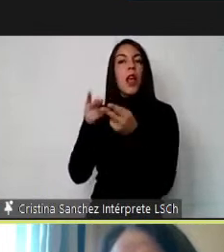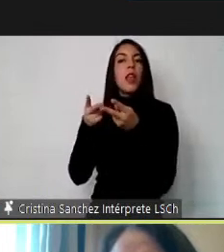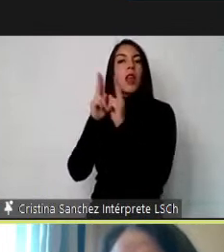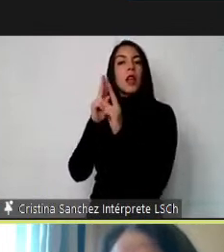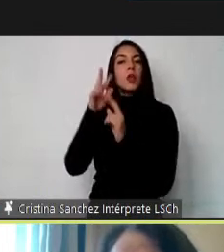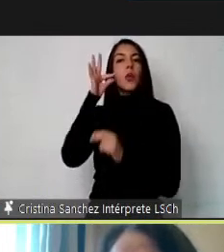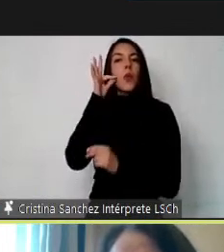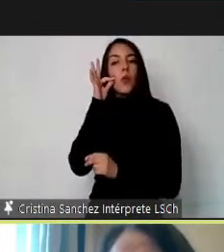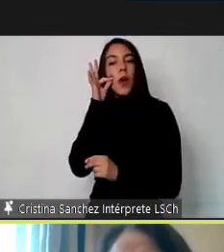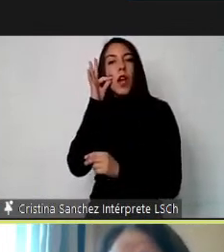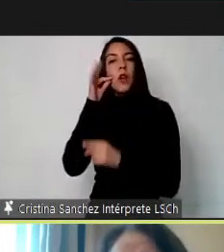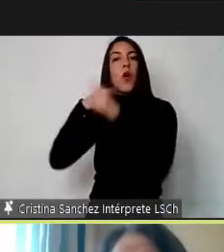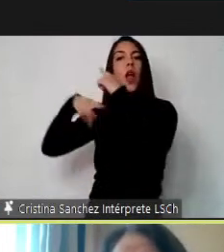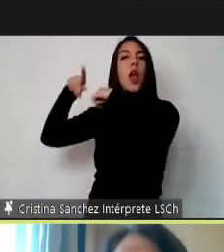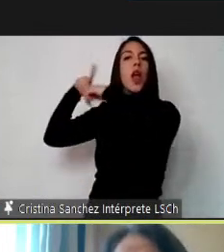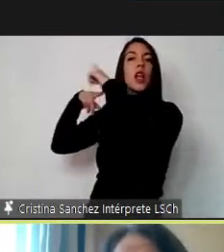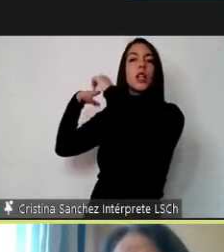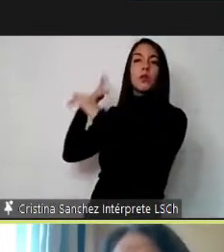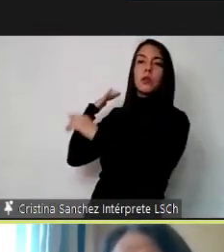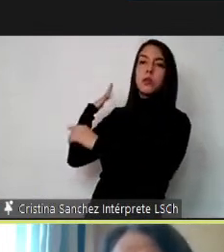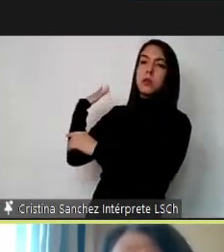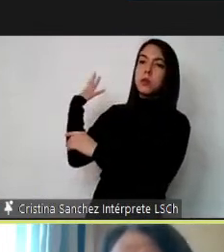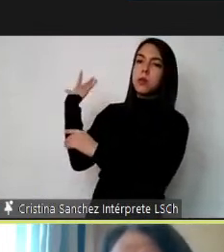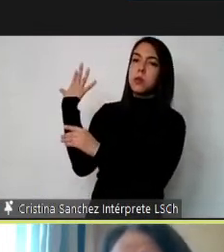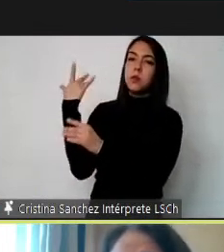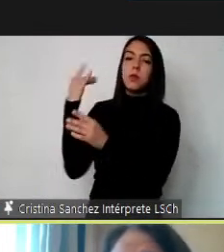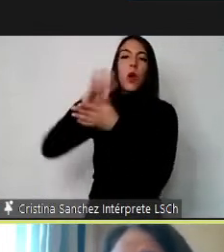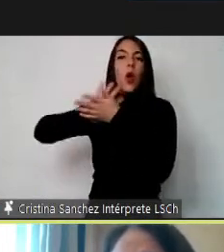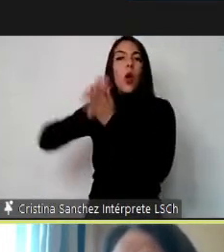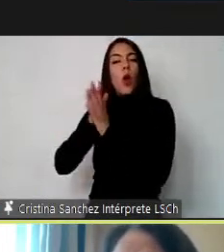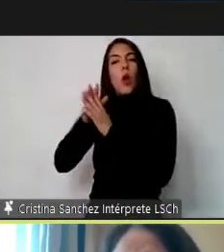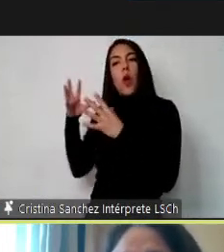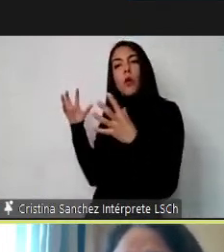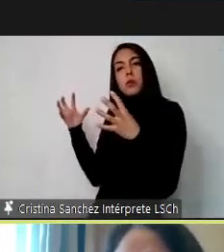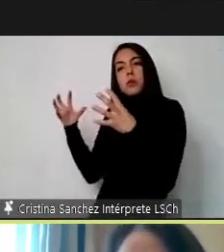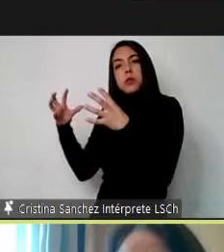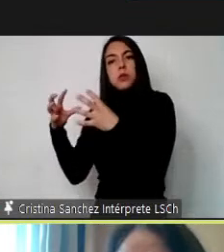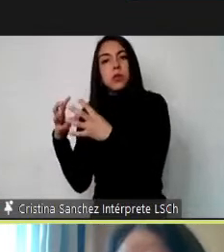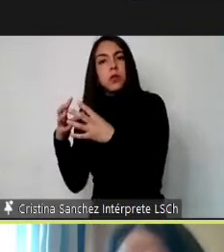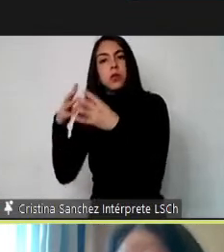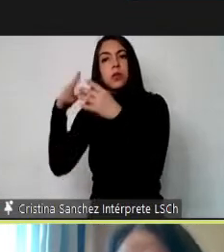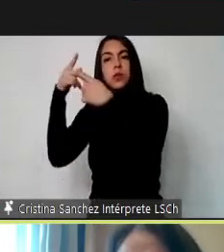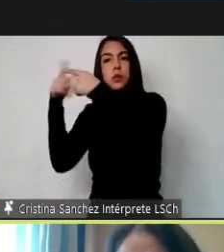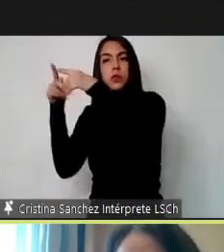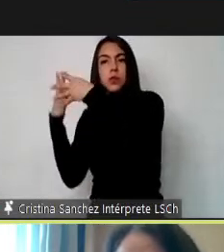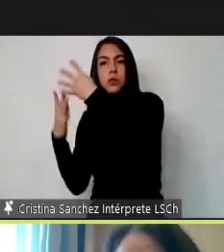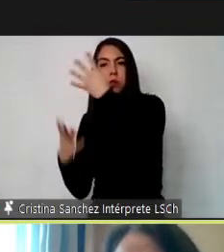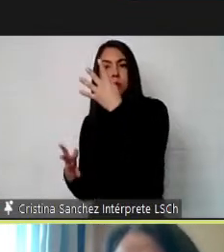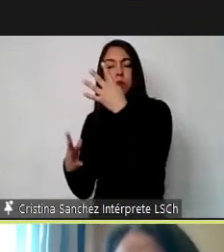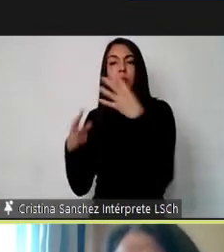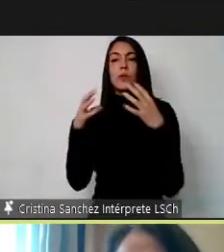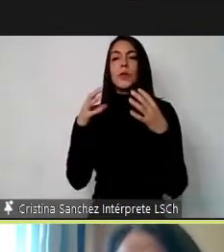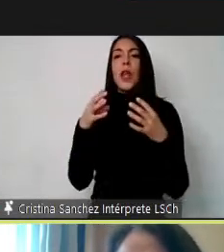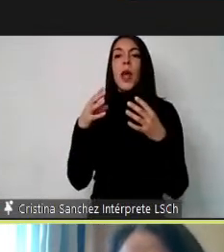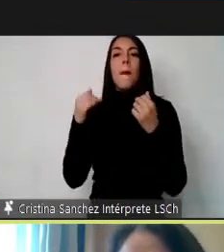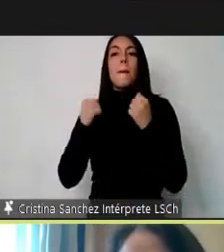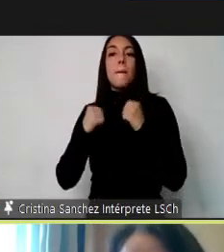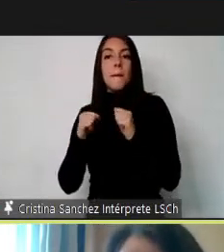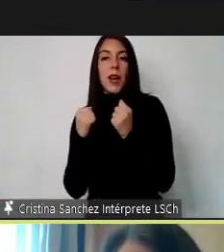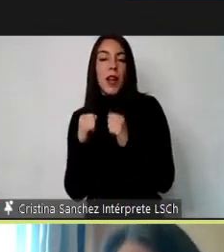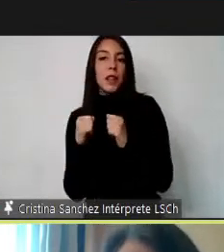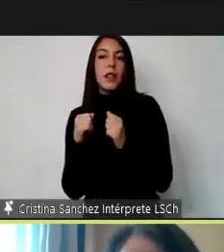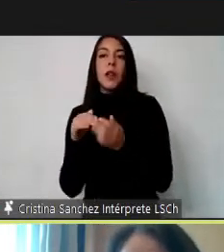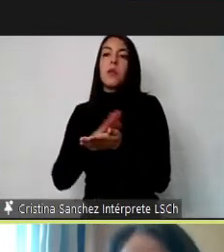históricos, es decir, todo el conjunto multidimensional de prácticas condicionadas por factores